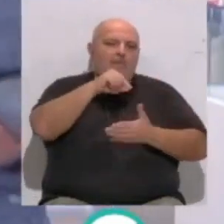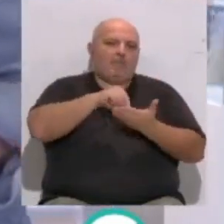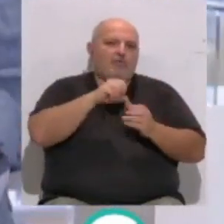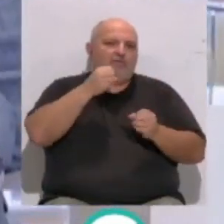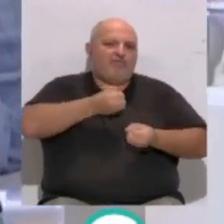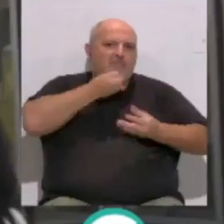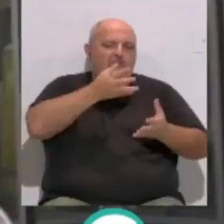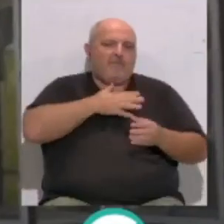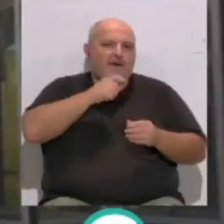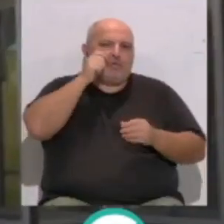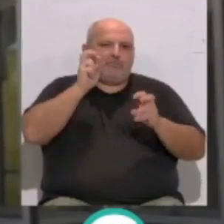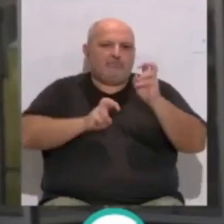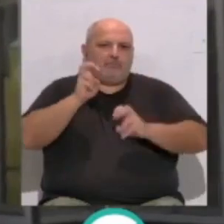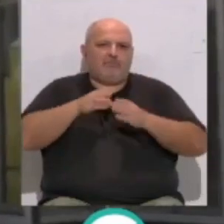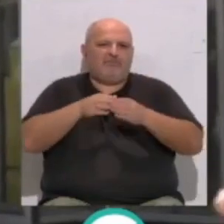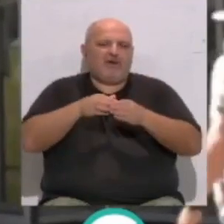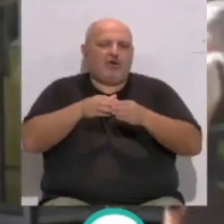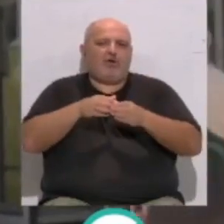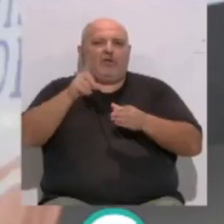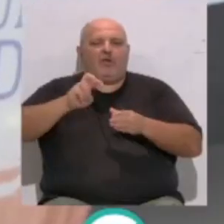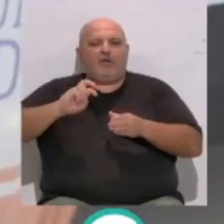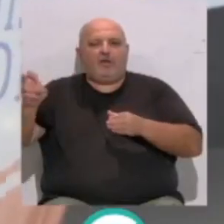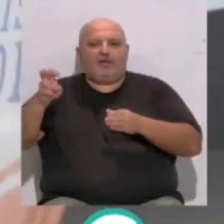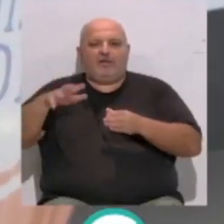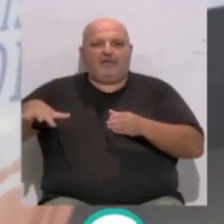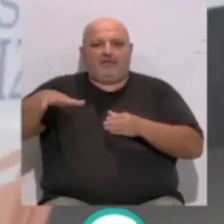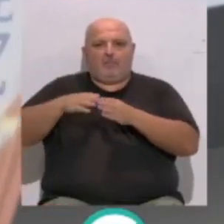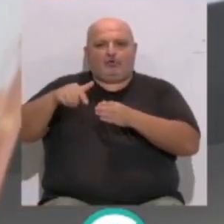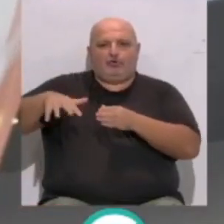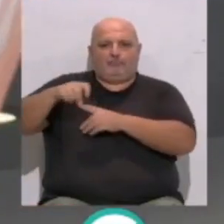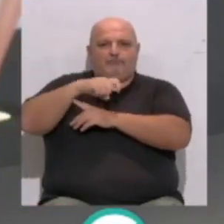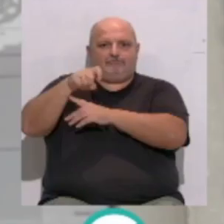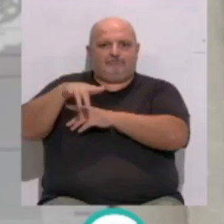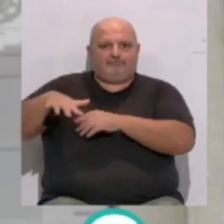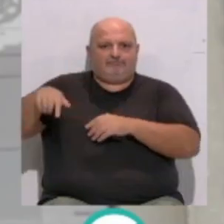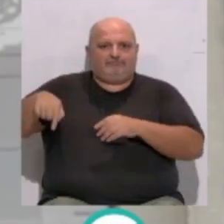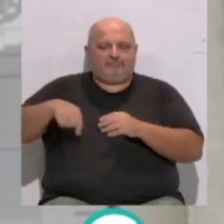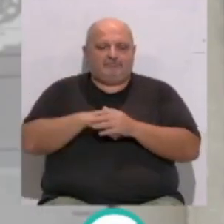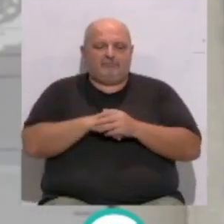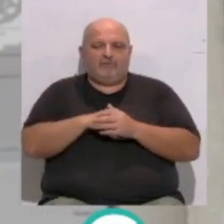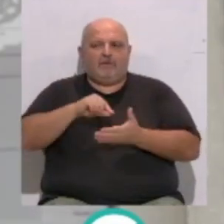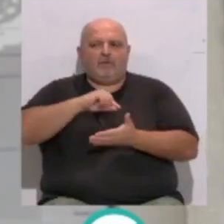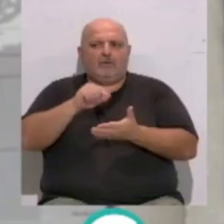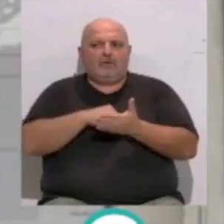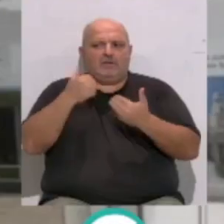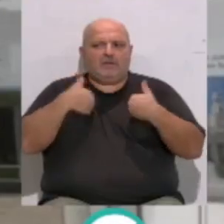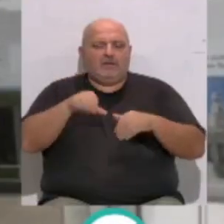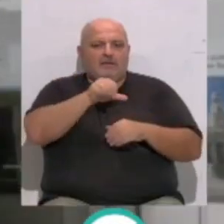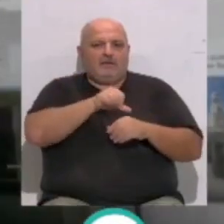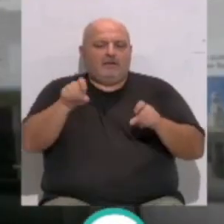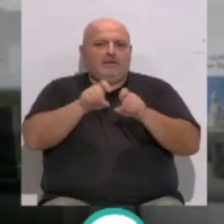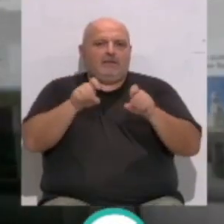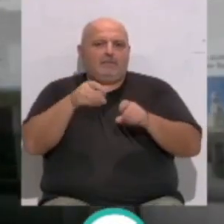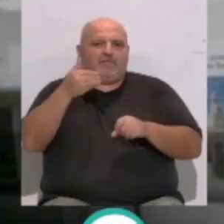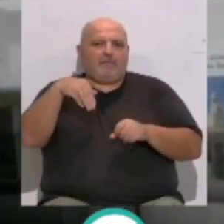turística para cruceristas ubicado en la terminal de cruceros del puerto de Cádiz. El nuevo contrato firmado esta semana con la empresa